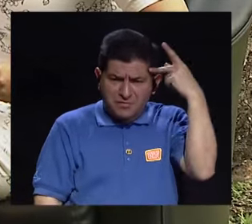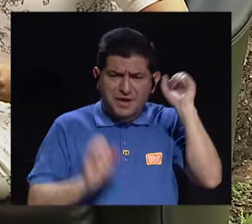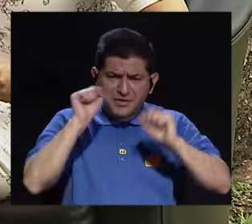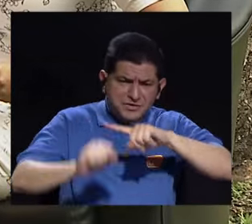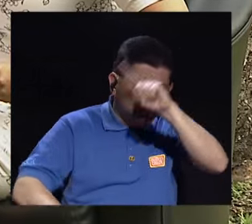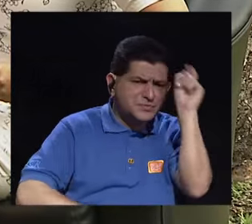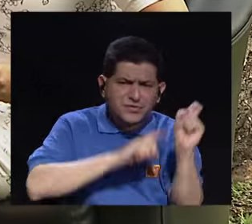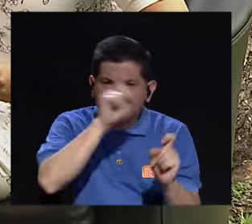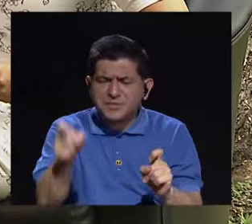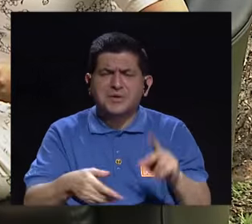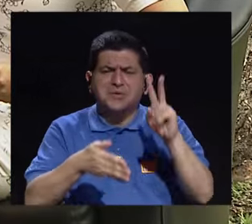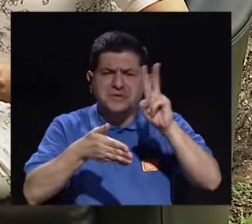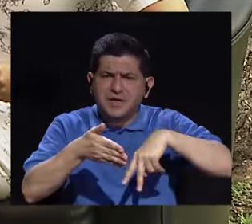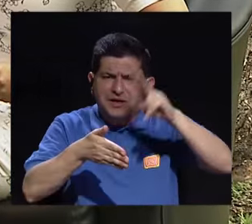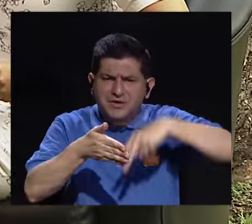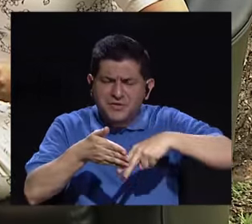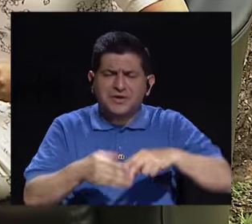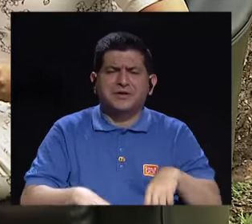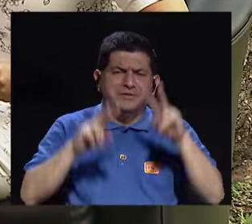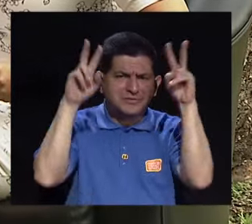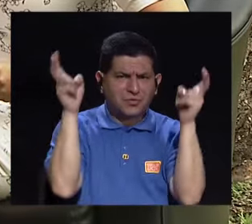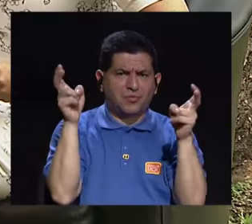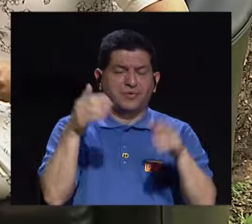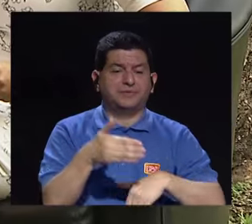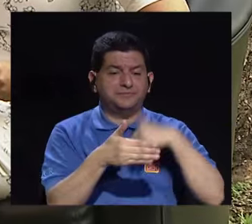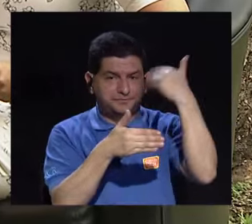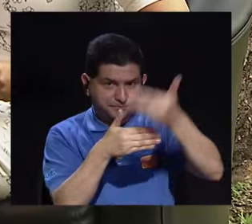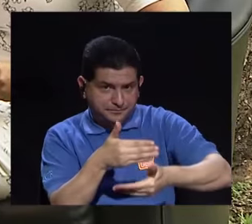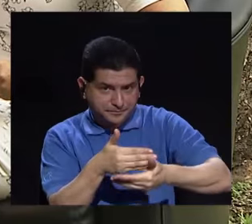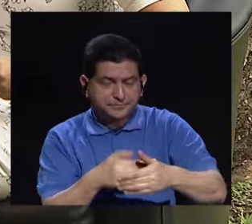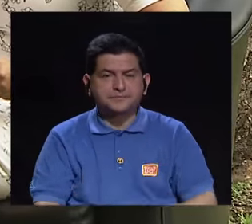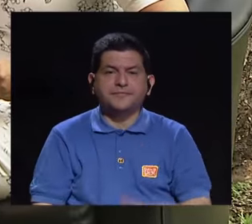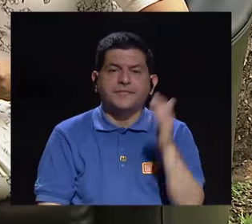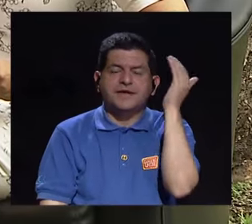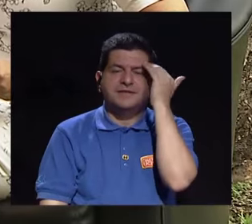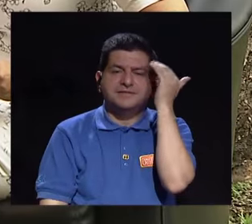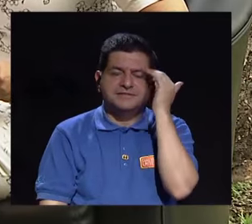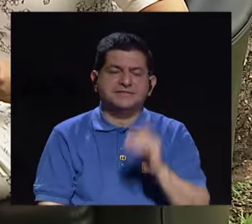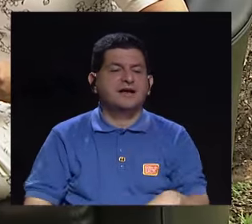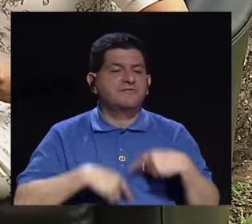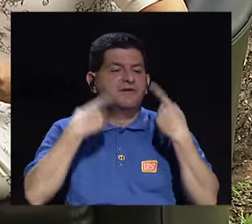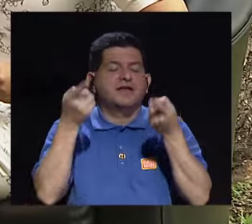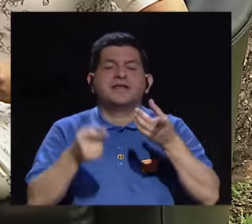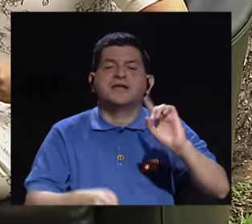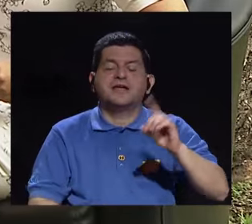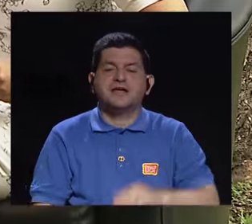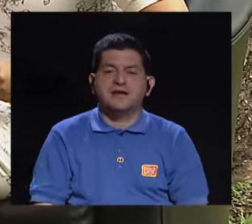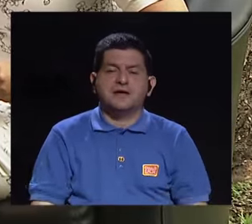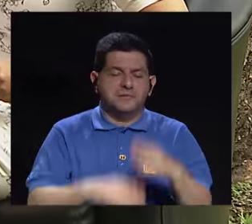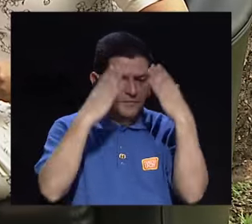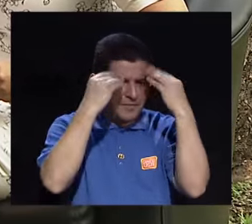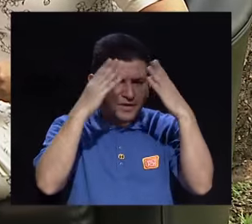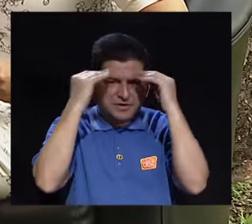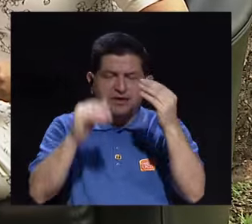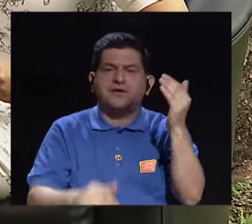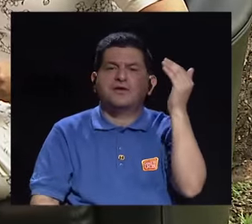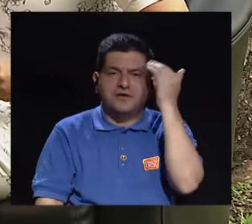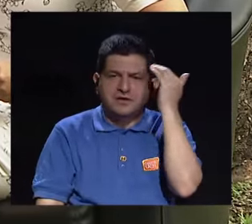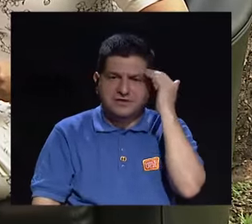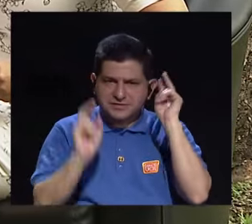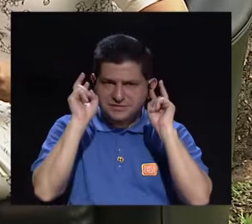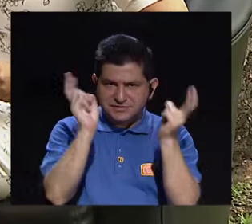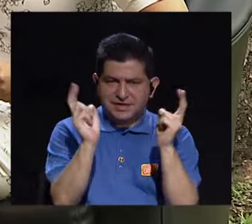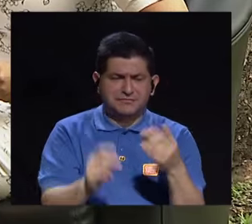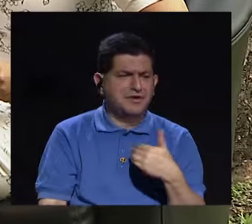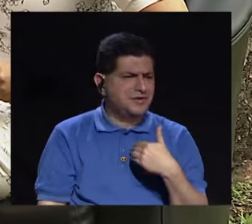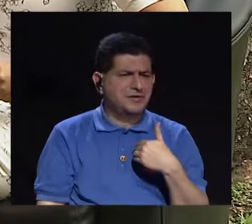de preguntar, de leer sobre estos temas y luego que puedan saber dónde pueden acudir, a que les informen y a saber